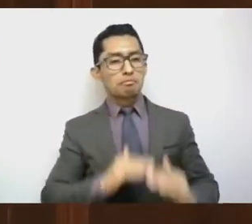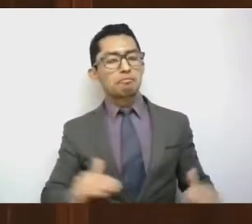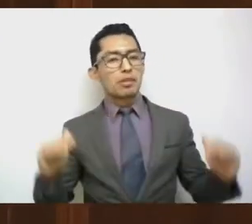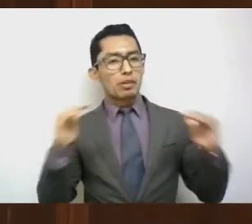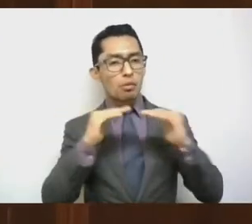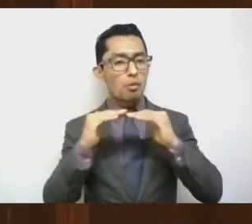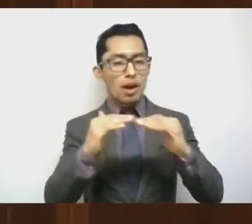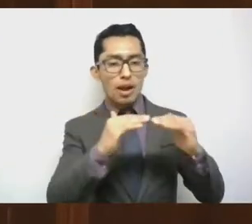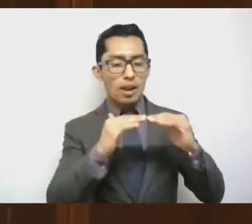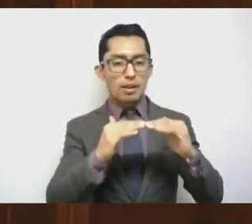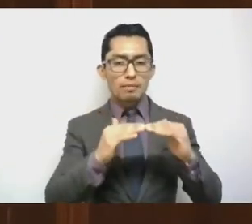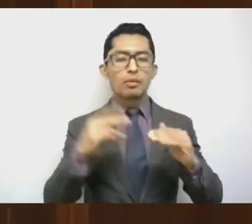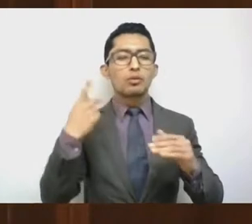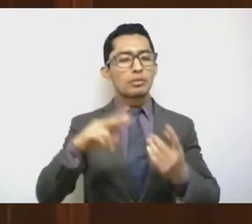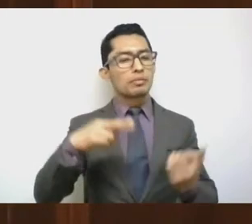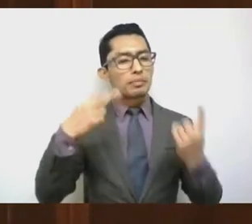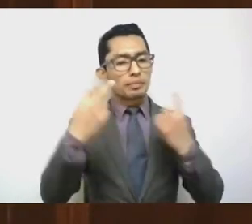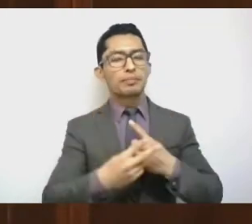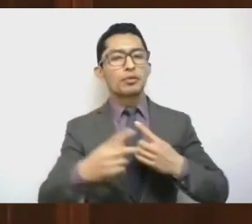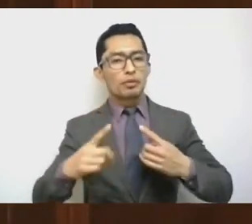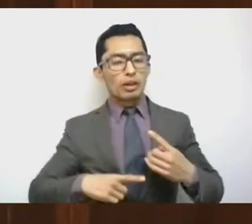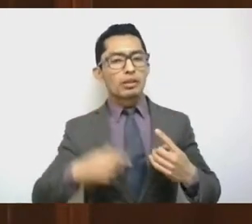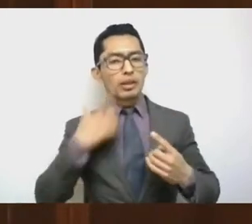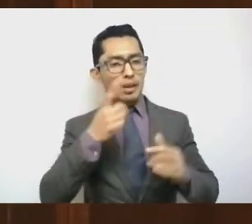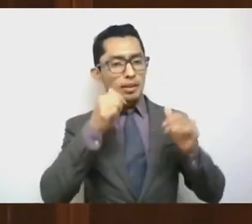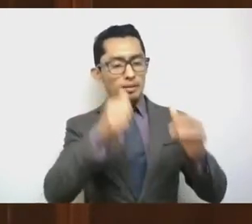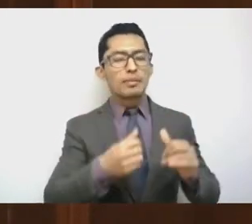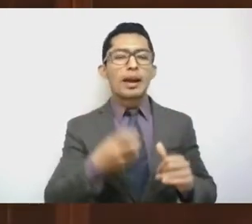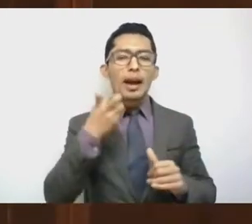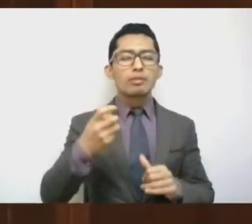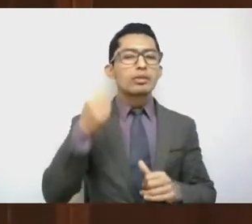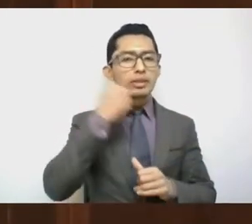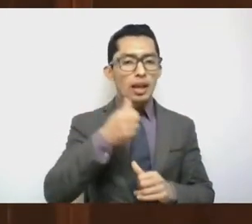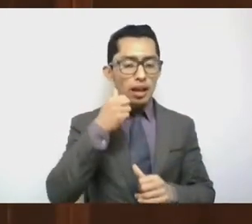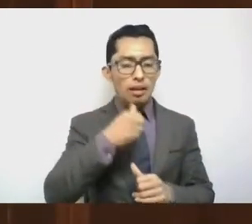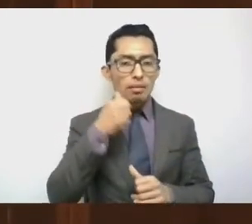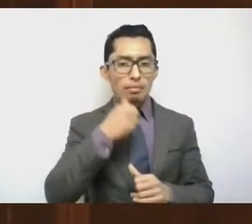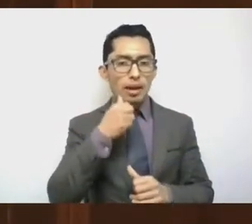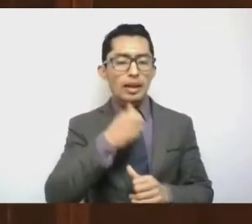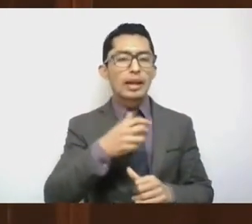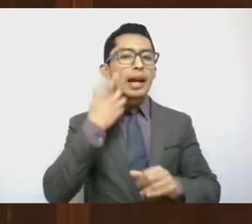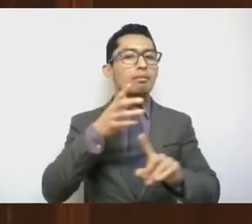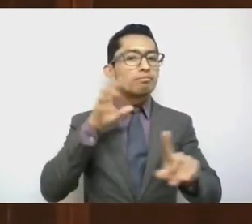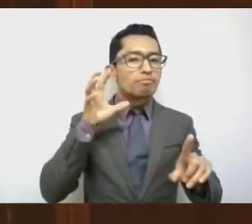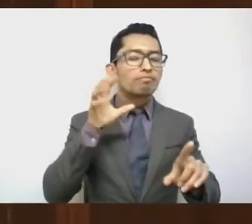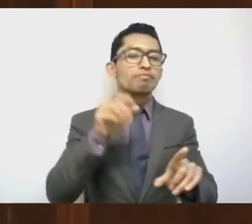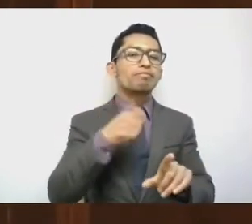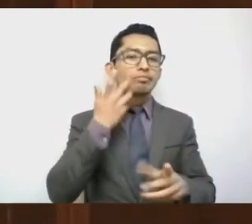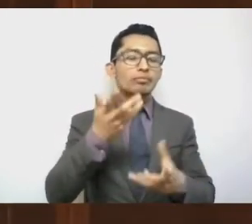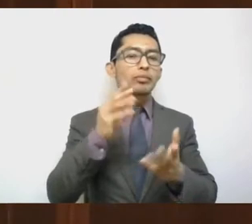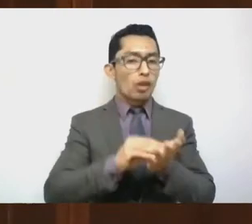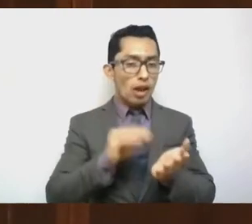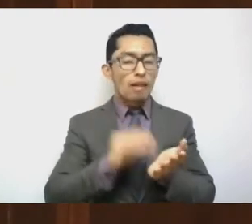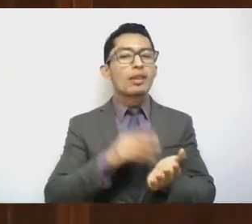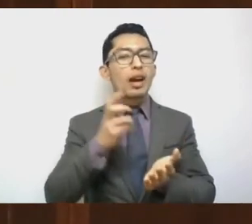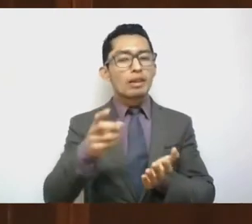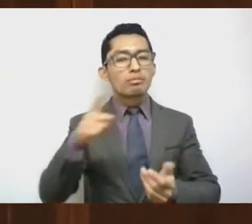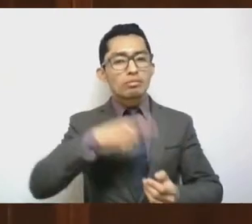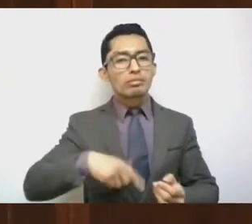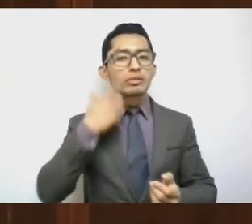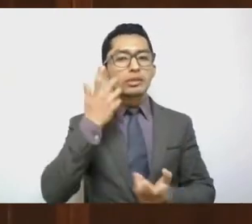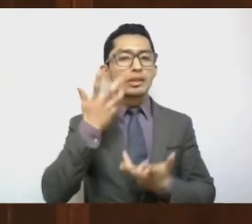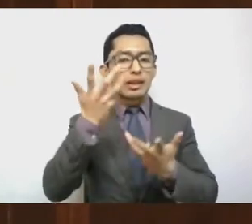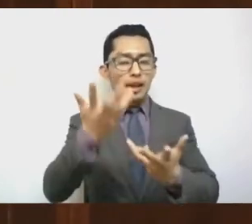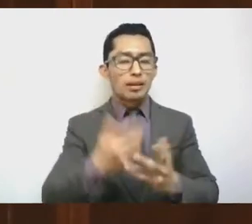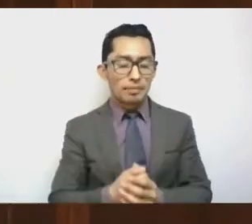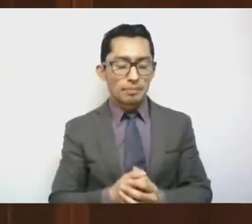una visión de Estado. Eso es lo que siempre ha estado en juego y es lo que está en juego actualmente. Si